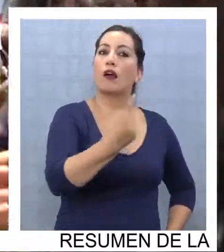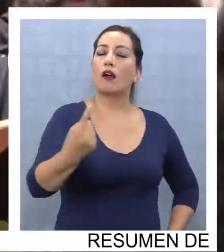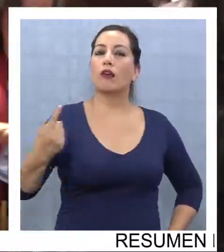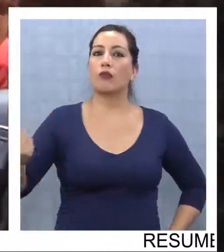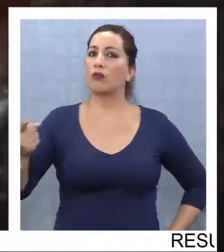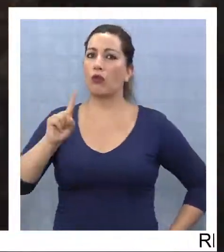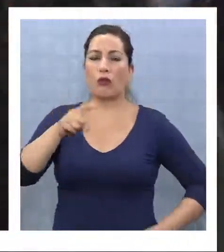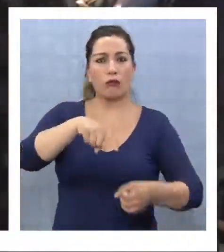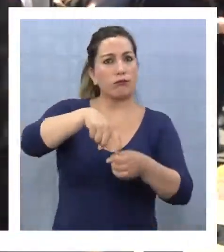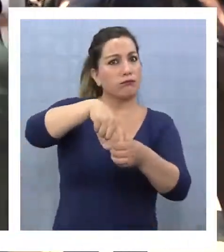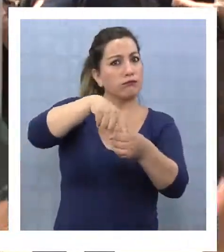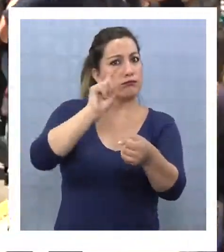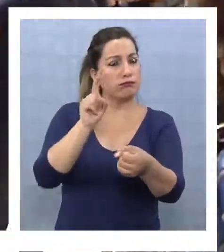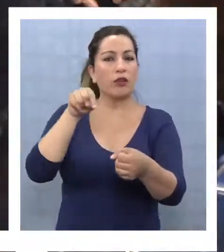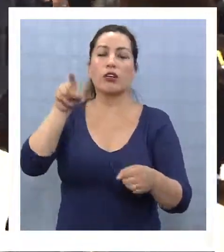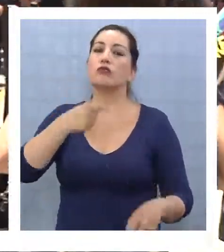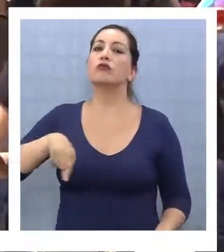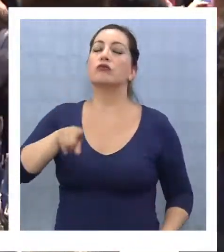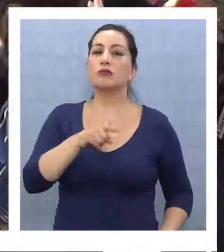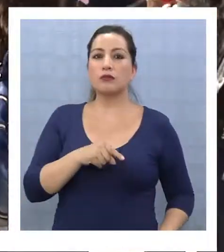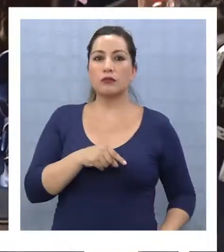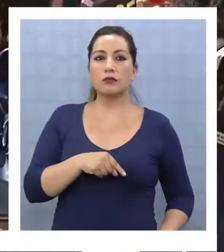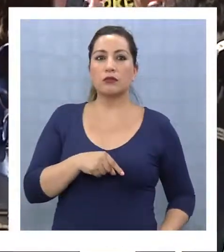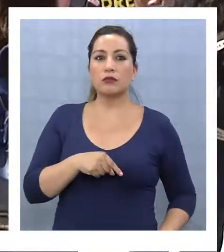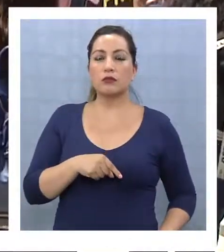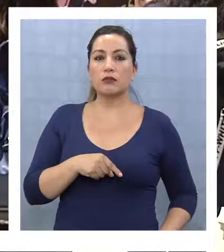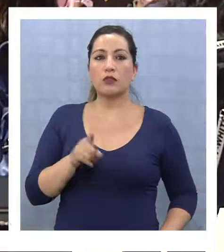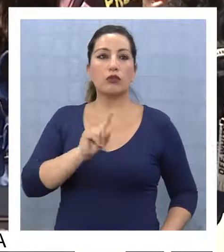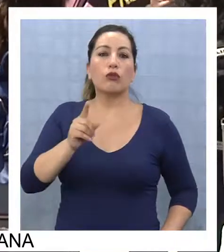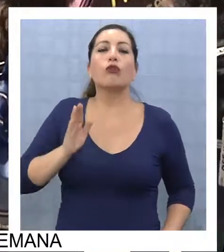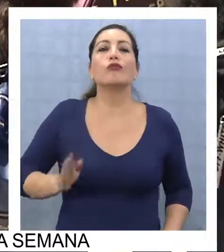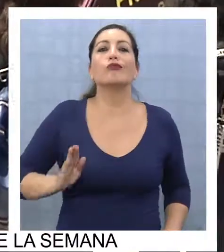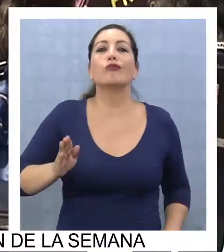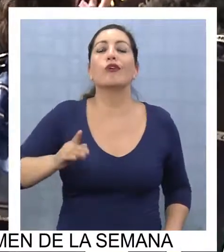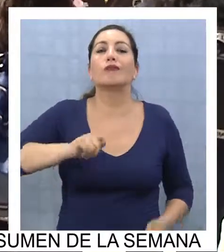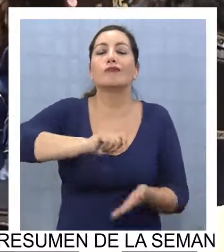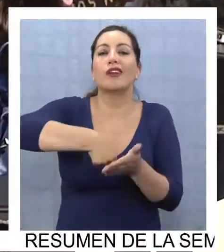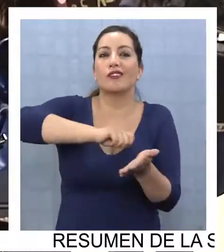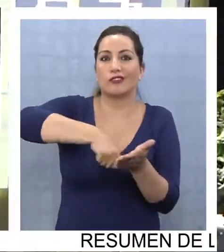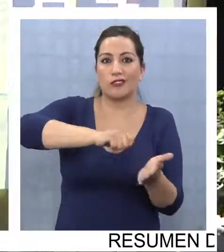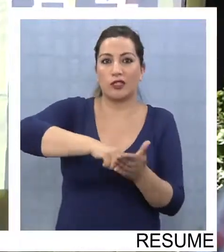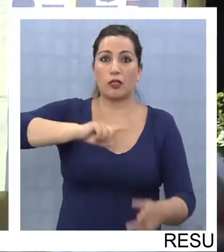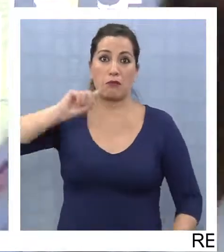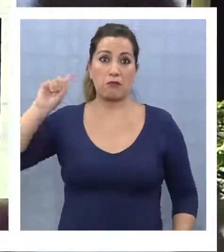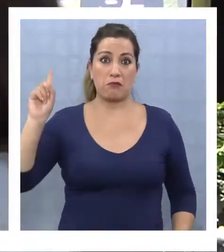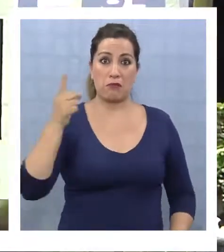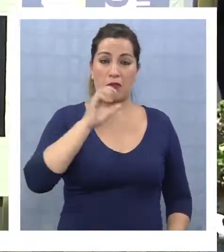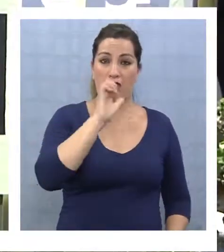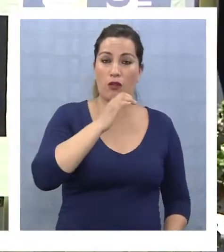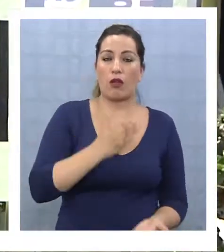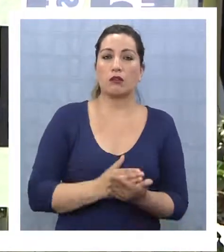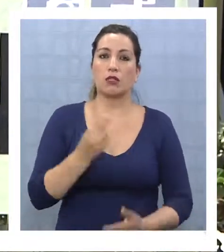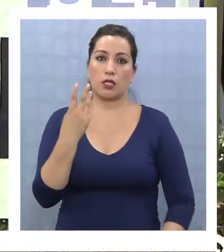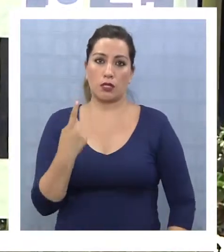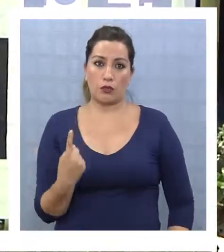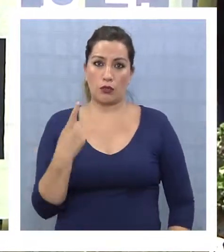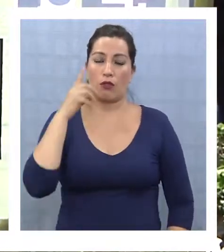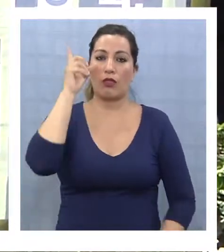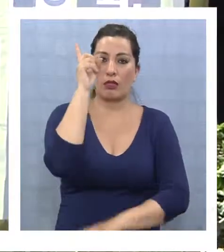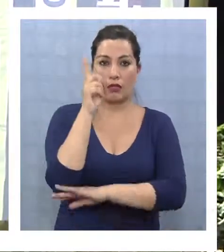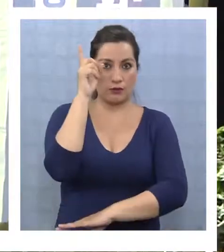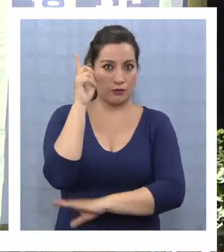es una desvinculación, sino que técnicamente es una no continuidad de su contrato, que es del 1 de enero al 31 de diciembre